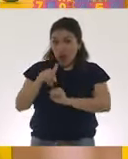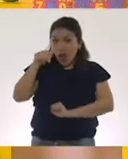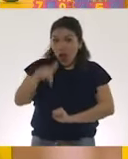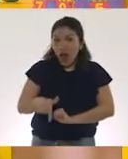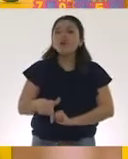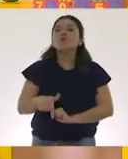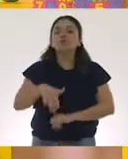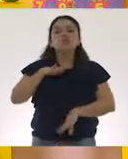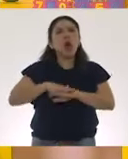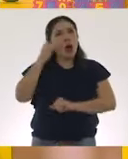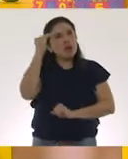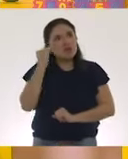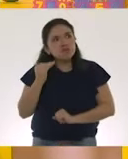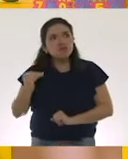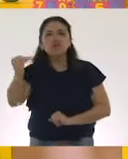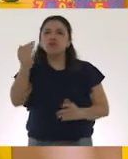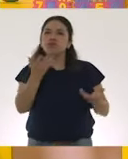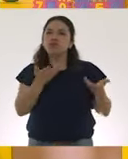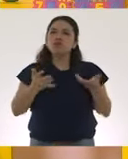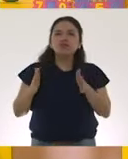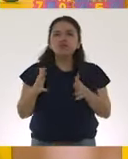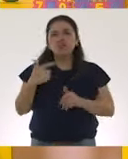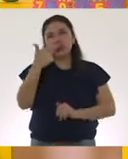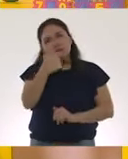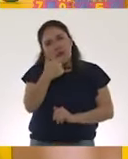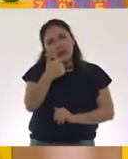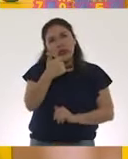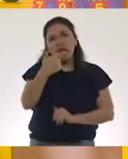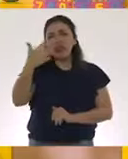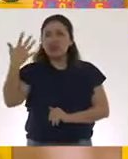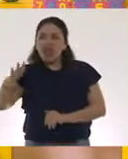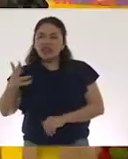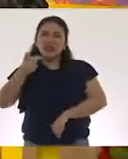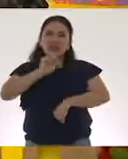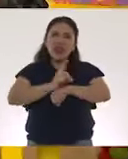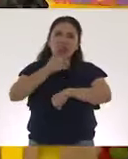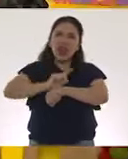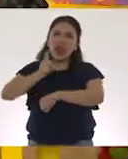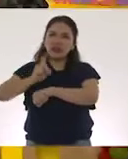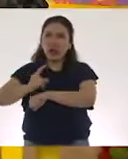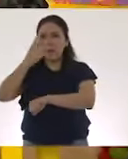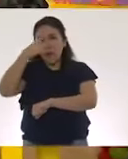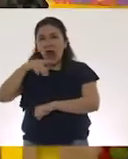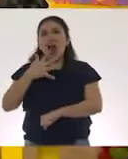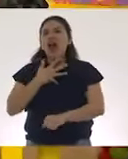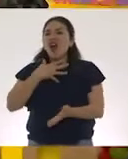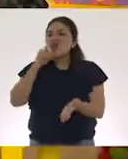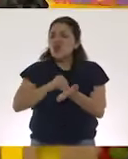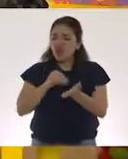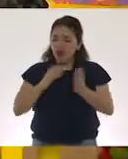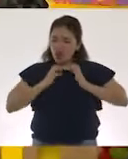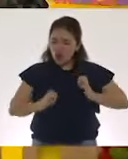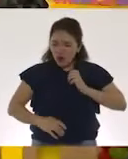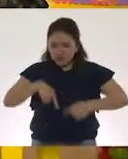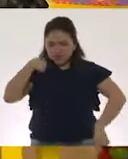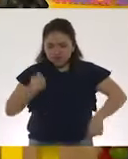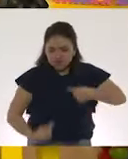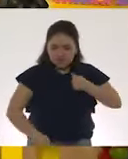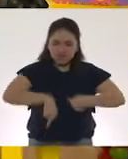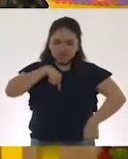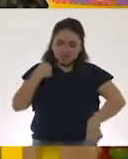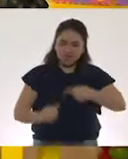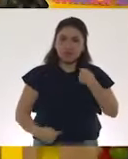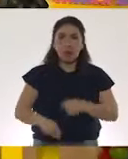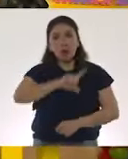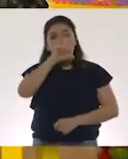tarda alrededor de 7 a 10 días en estar presente en nuestro cuerpo. Y después de